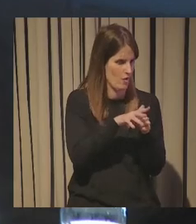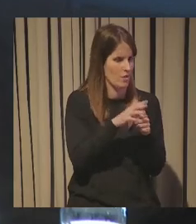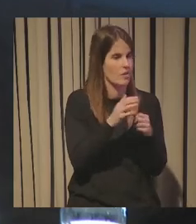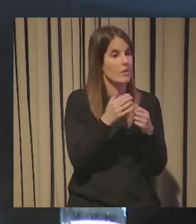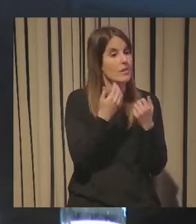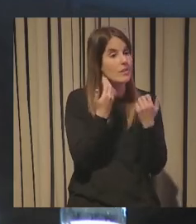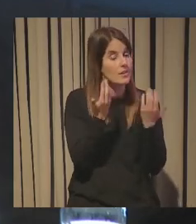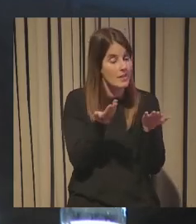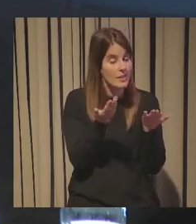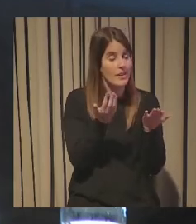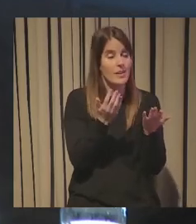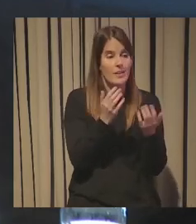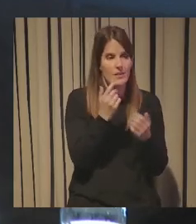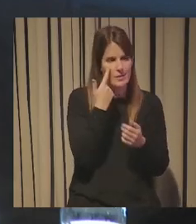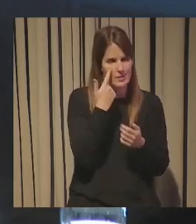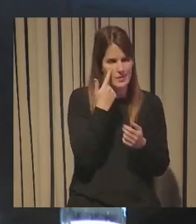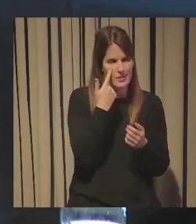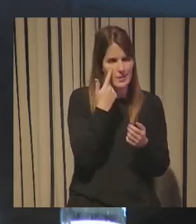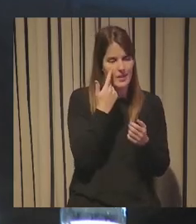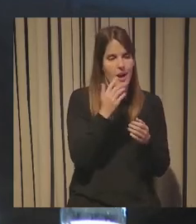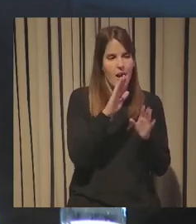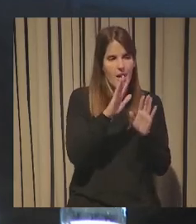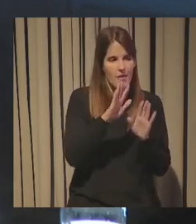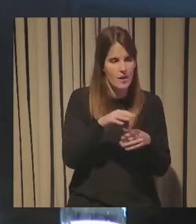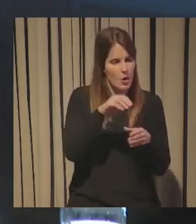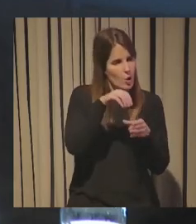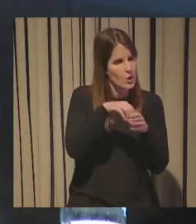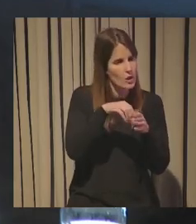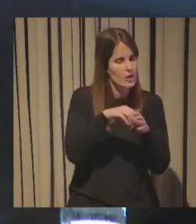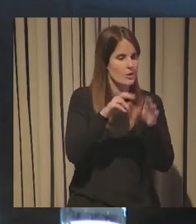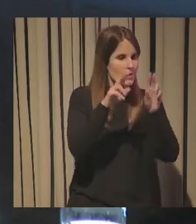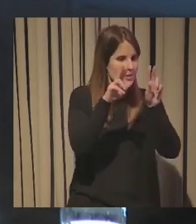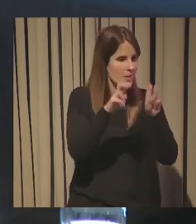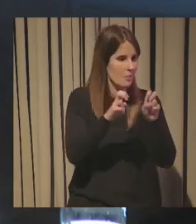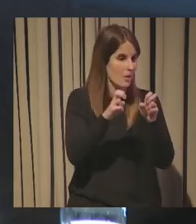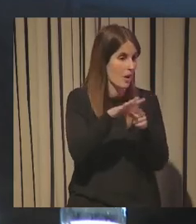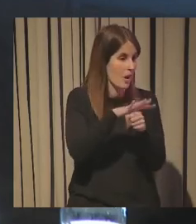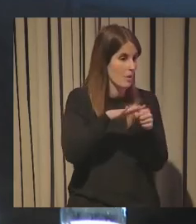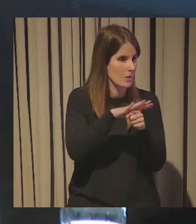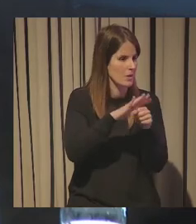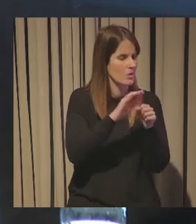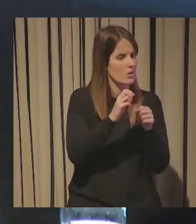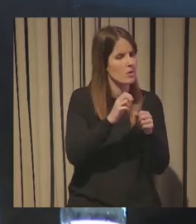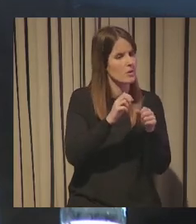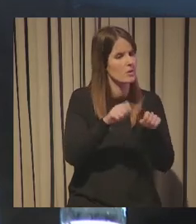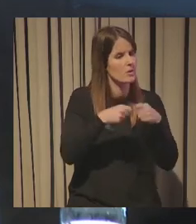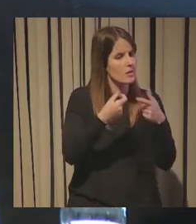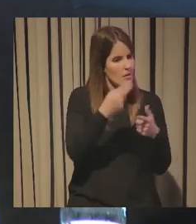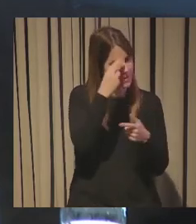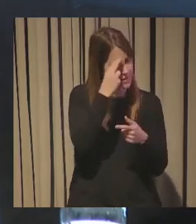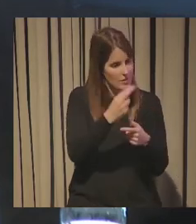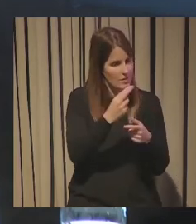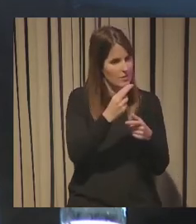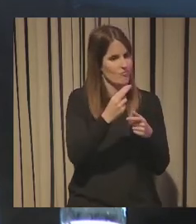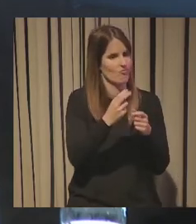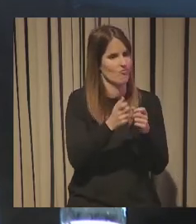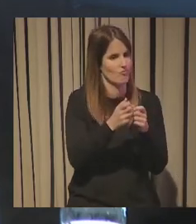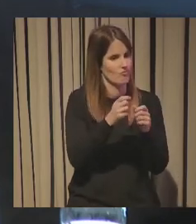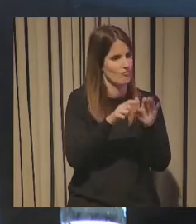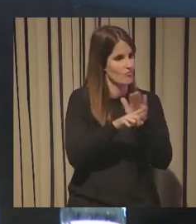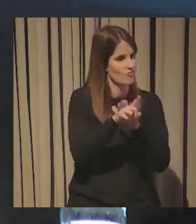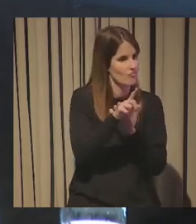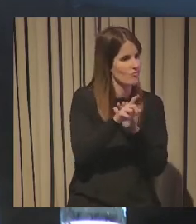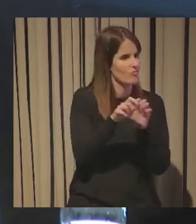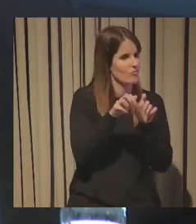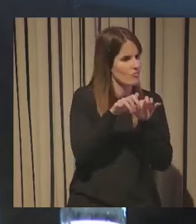habido un resurgimiento de los contenidos de temática ecologista o sostenible pero de una forma